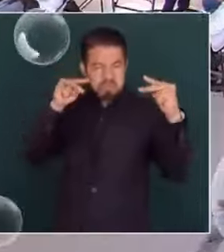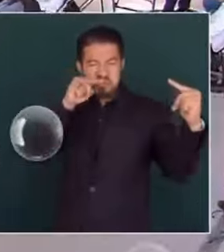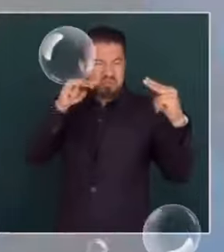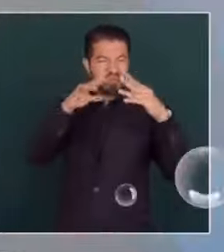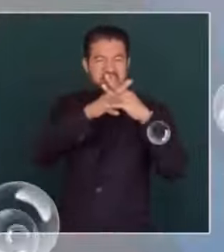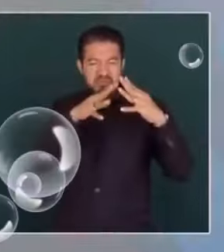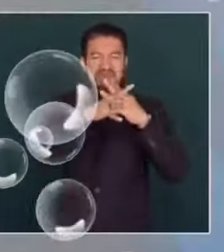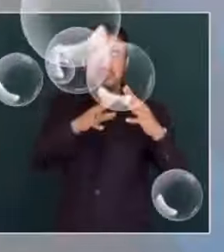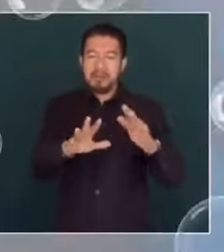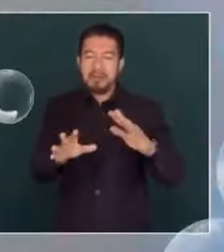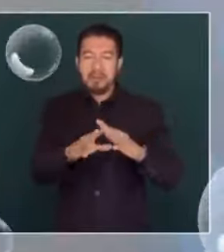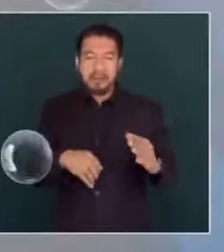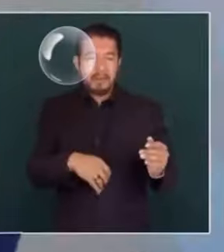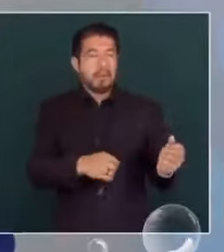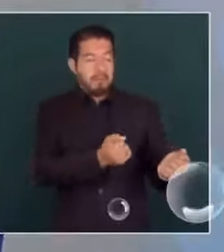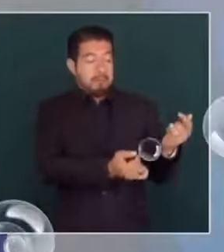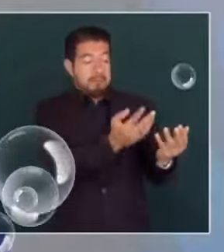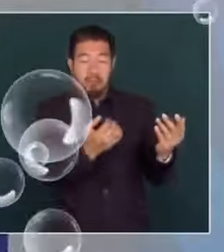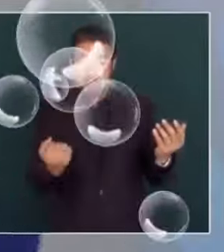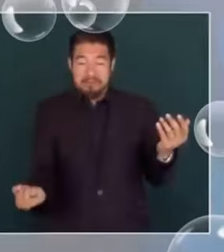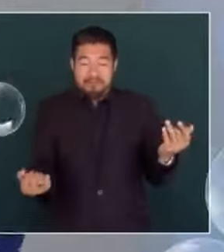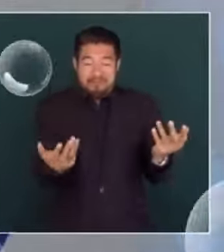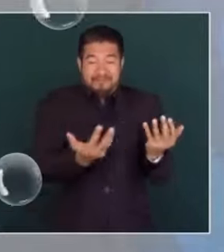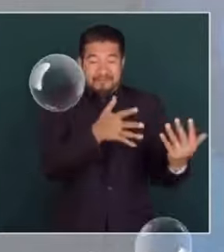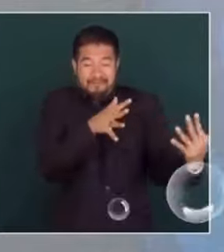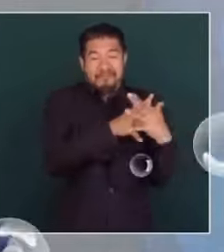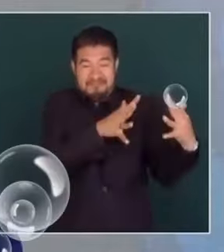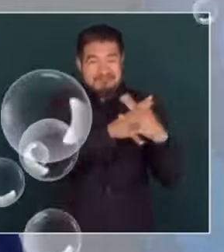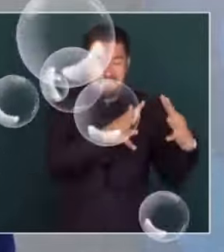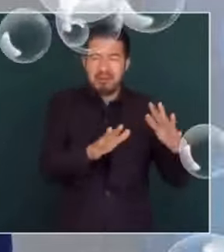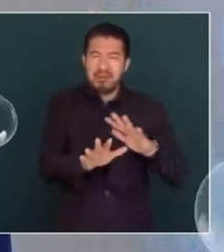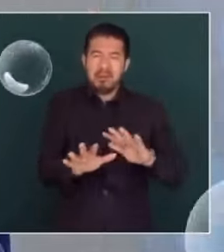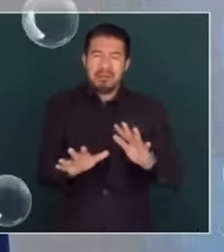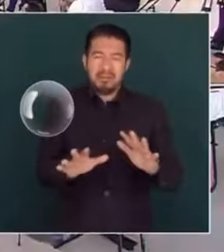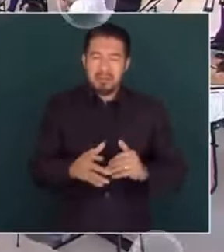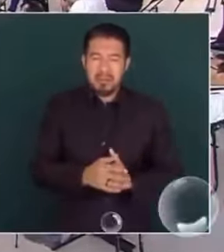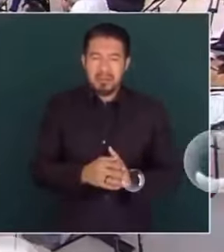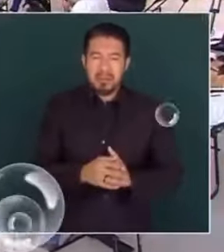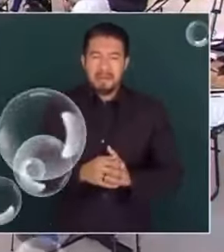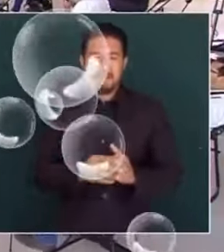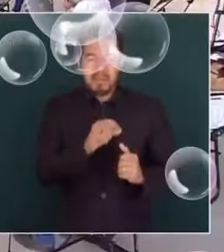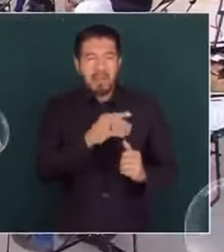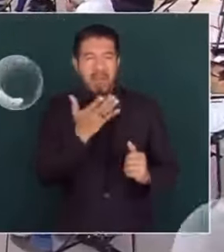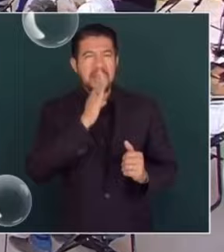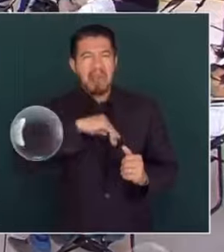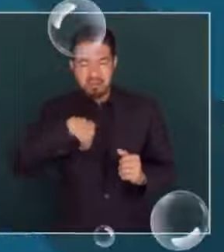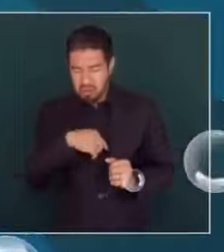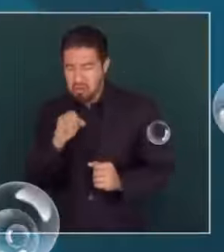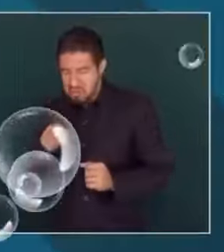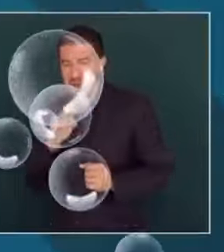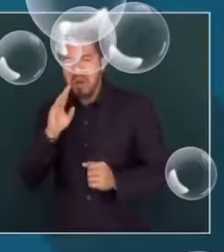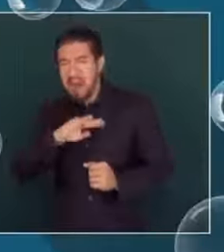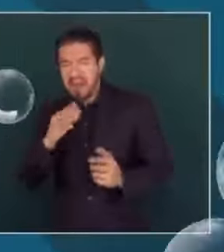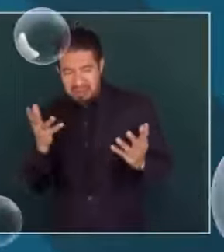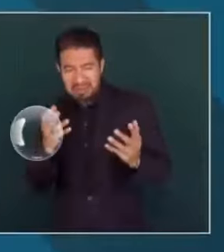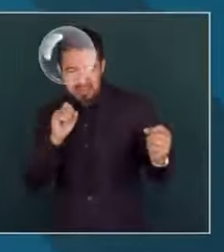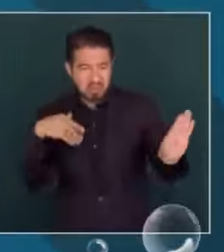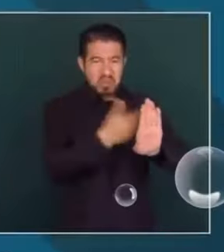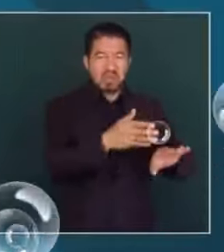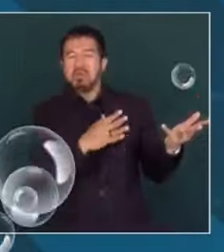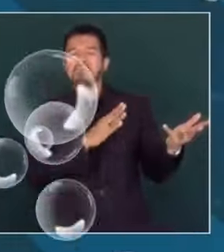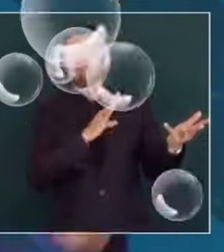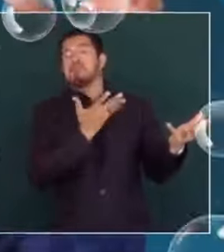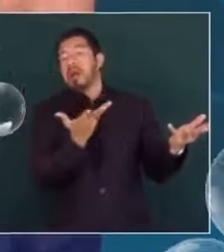violencia, donde piensan que van a apagar el fuego con el fuego, donde piensan que van a enfrentar el mal con el mal. Cuando el mal hay que enfrentarlo